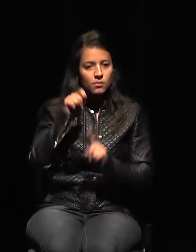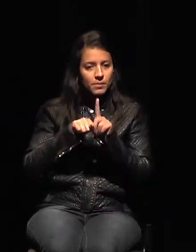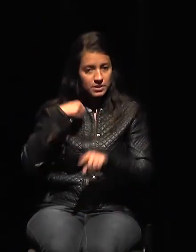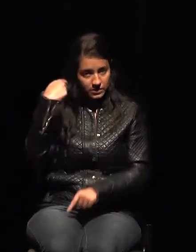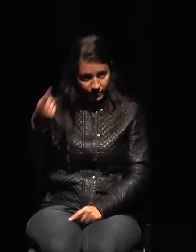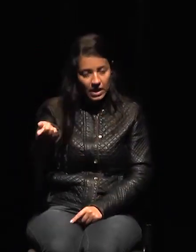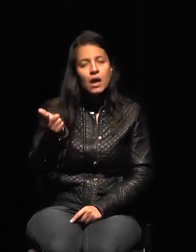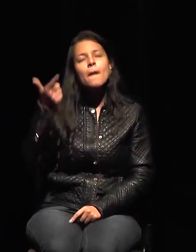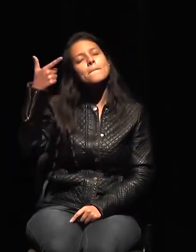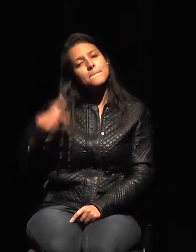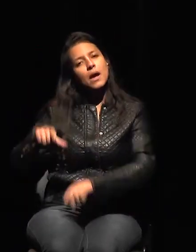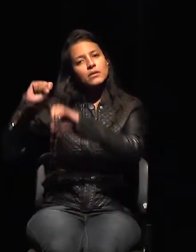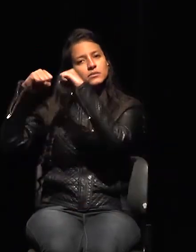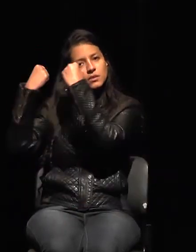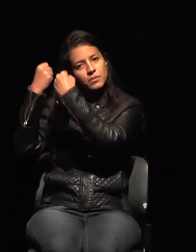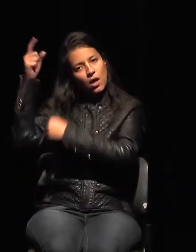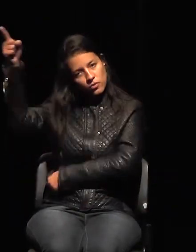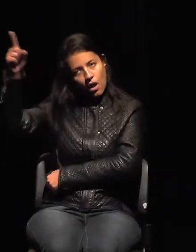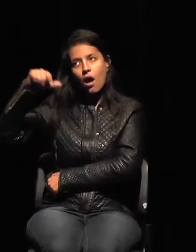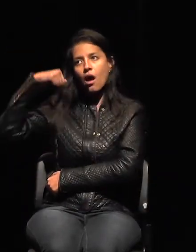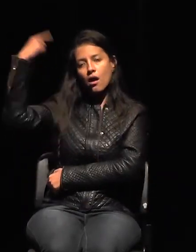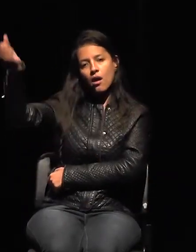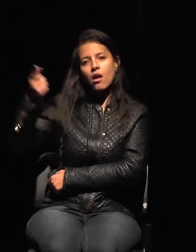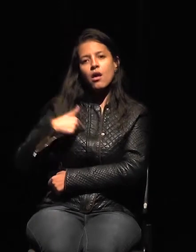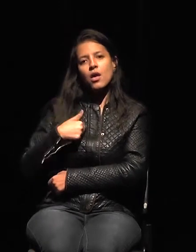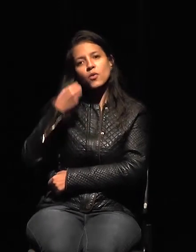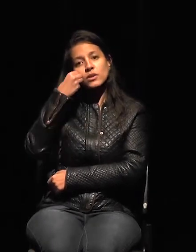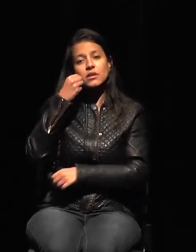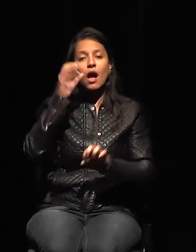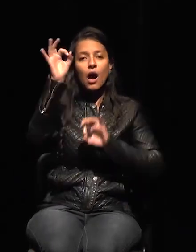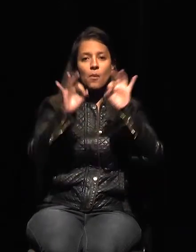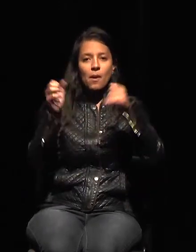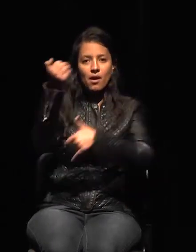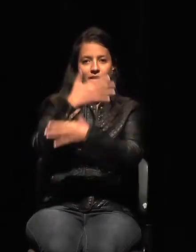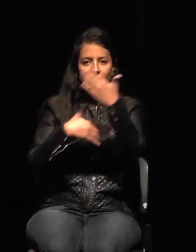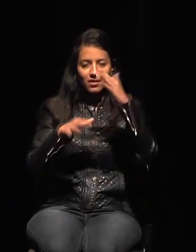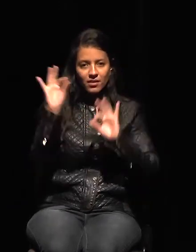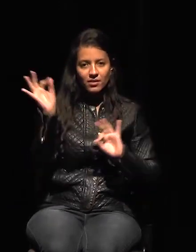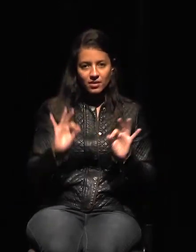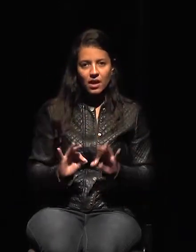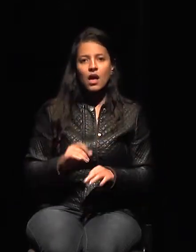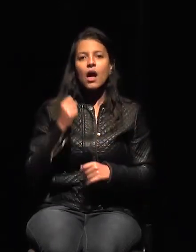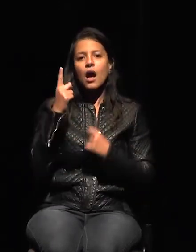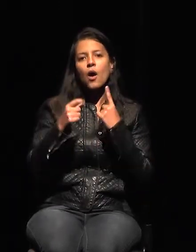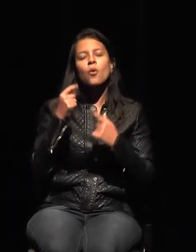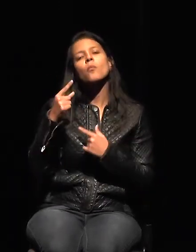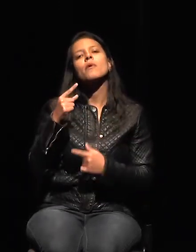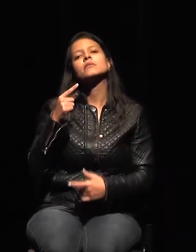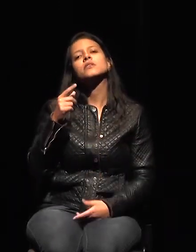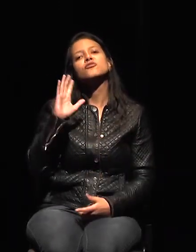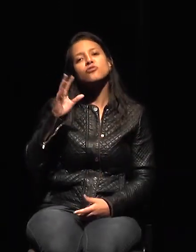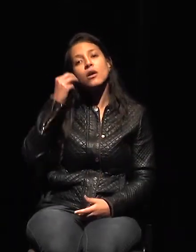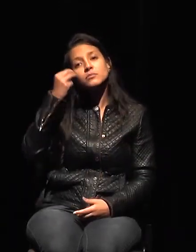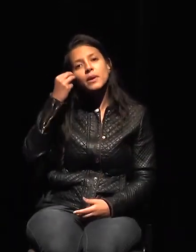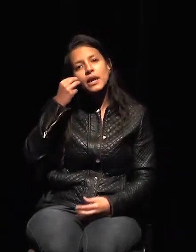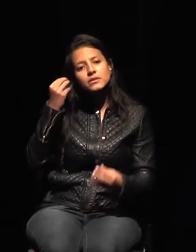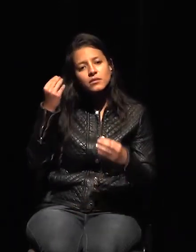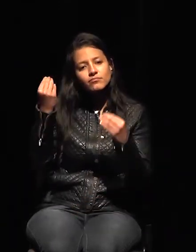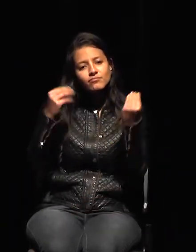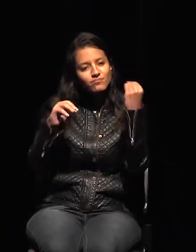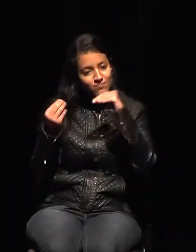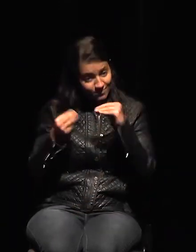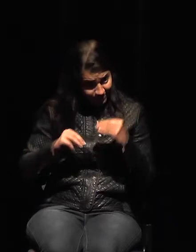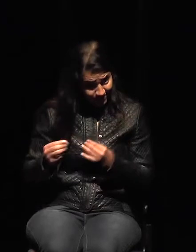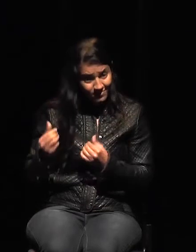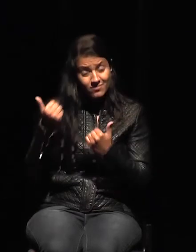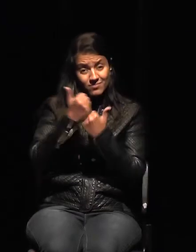mes, quiero hacer, hasta allí entonces, quiero hacer una otra presentación con otras experiencias. Pero lo ideal sería lo que nos comenta Ana